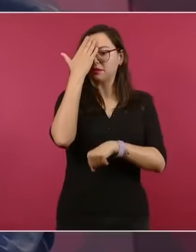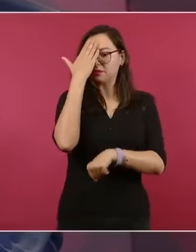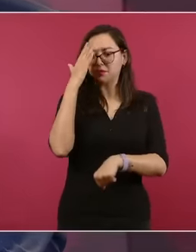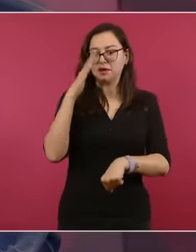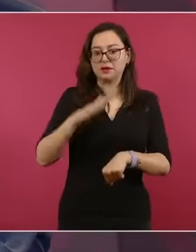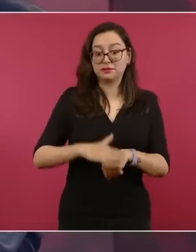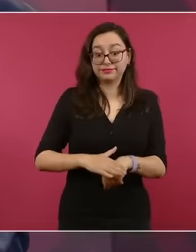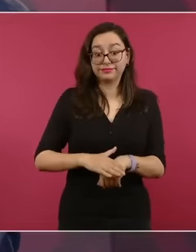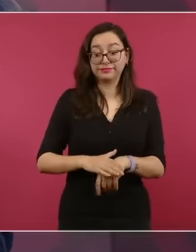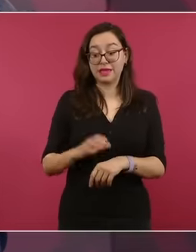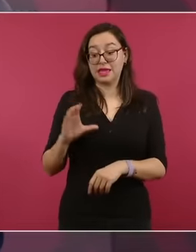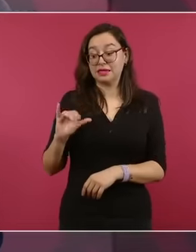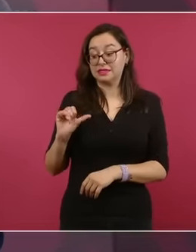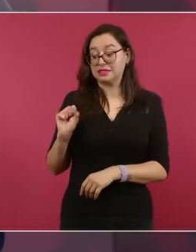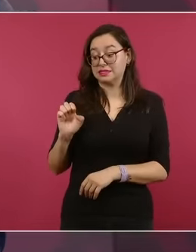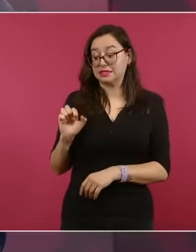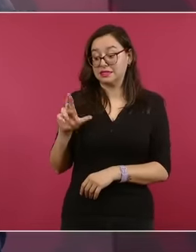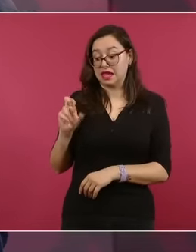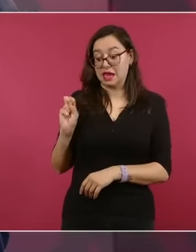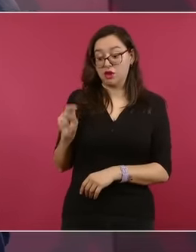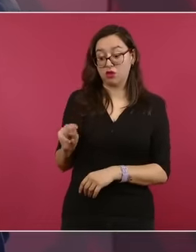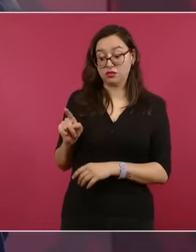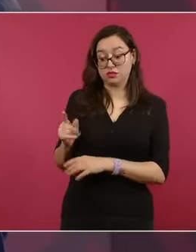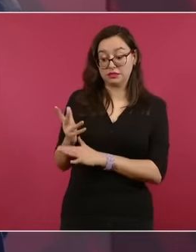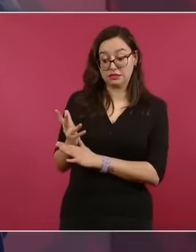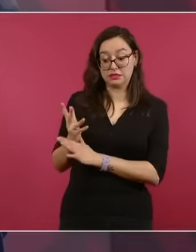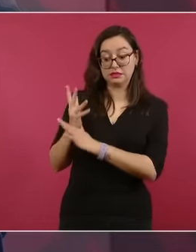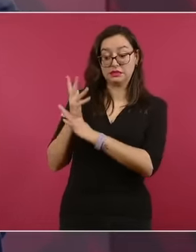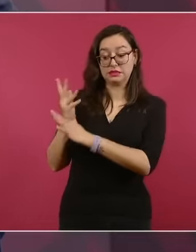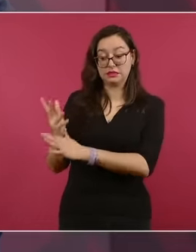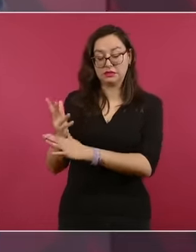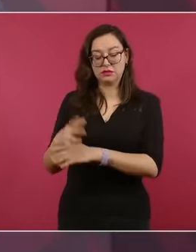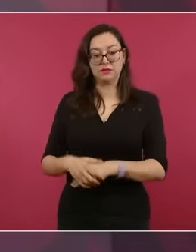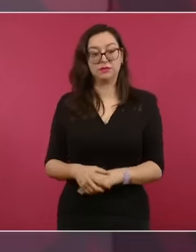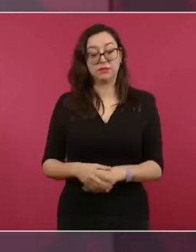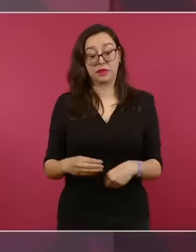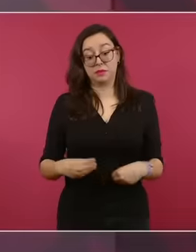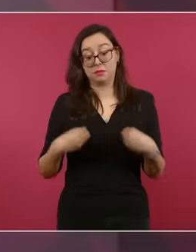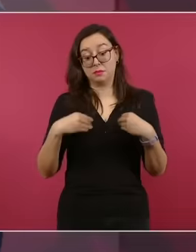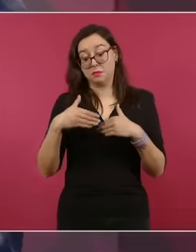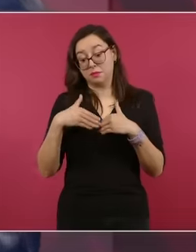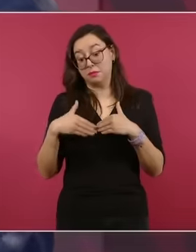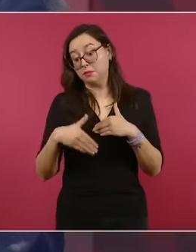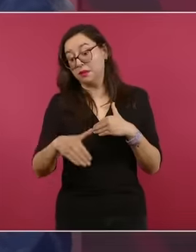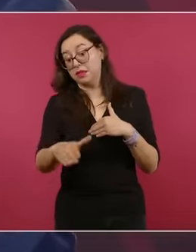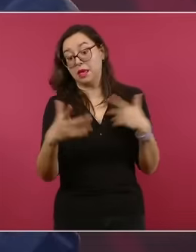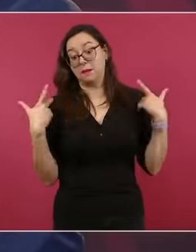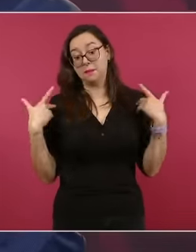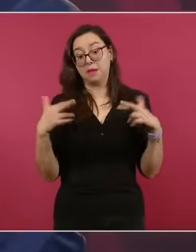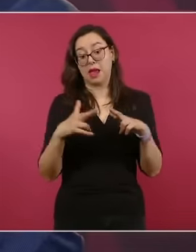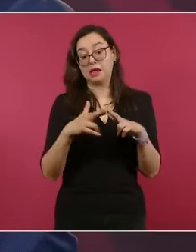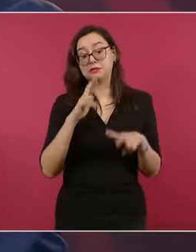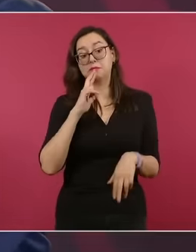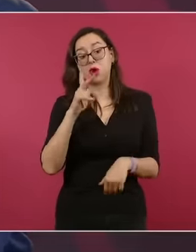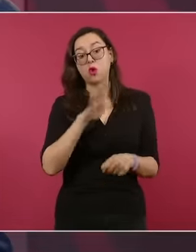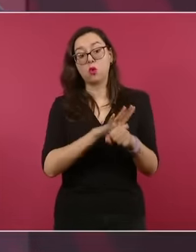Cicerón decía que la historia era la maestra de la vida. En el caso de la historia de México, podemos decir